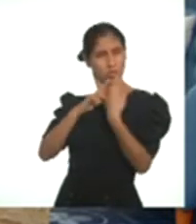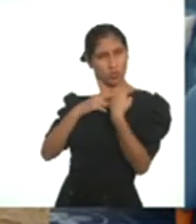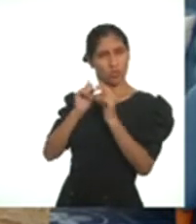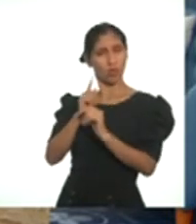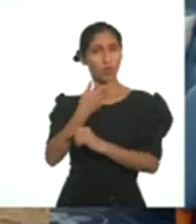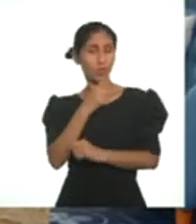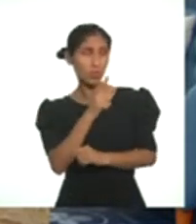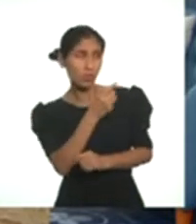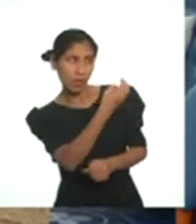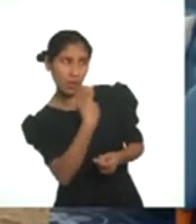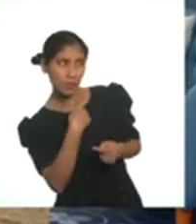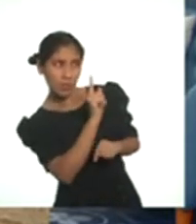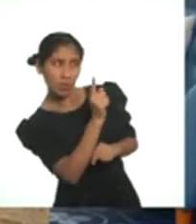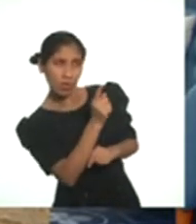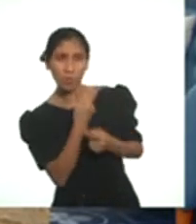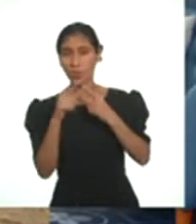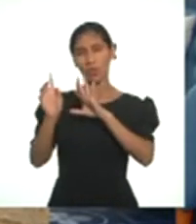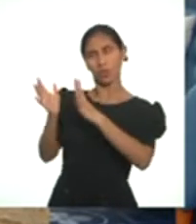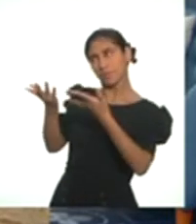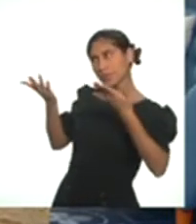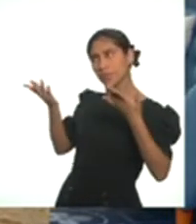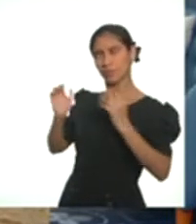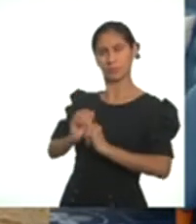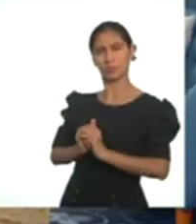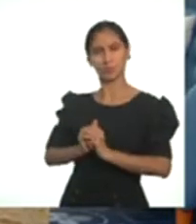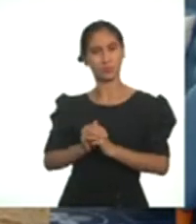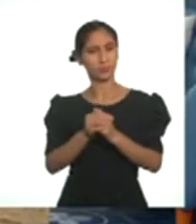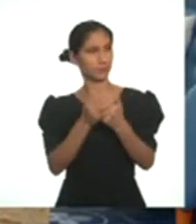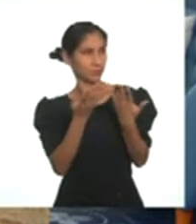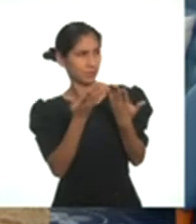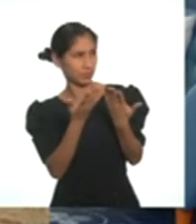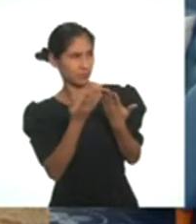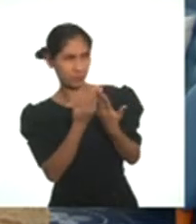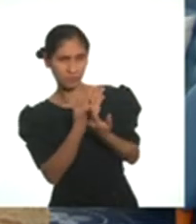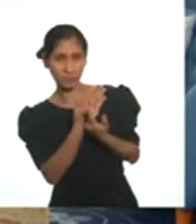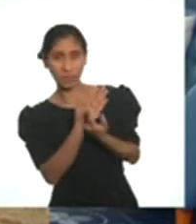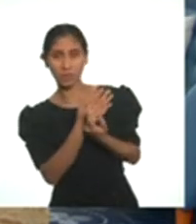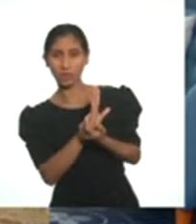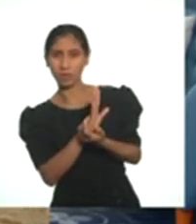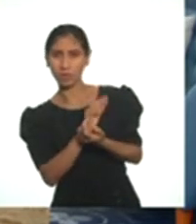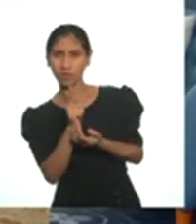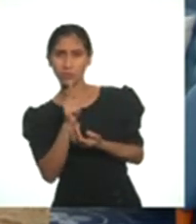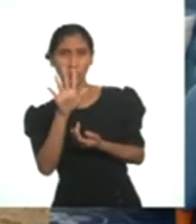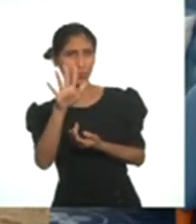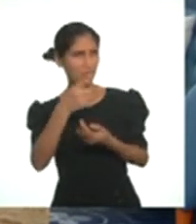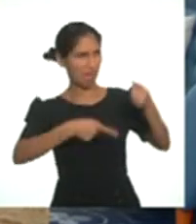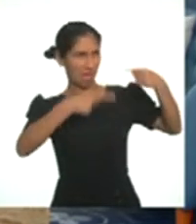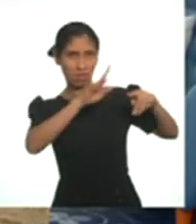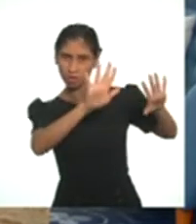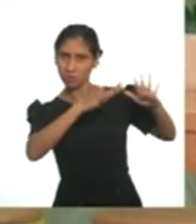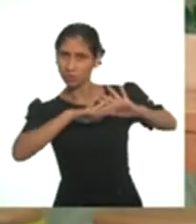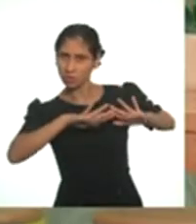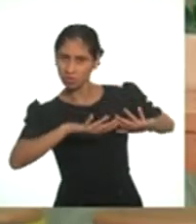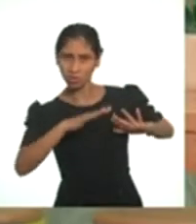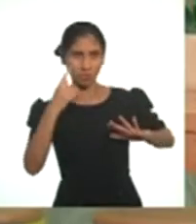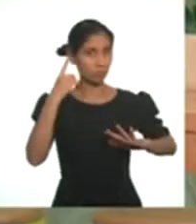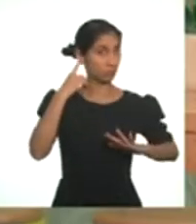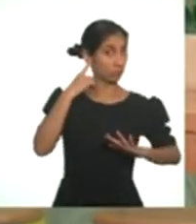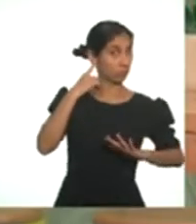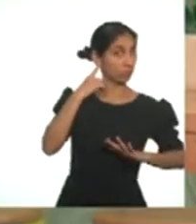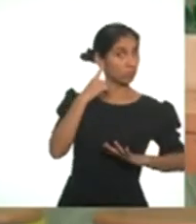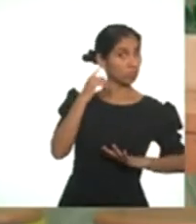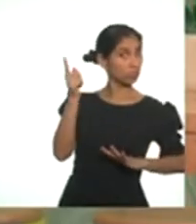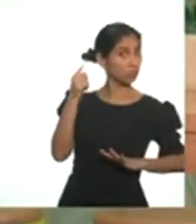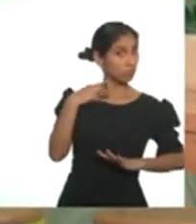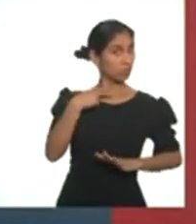culpa. Pero no me puedes echar la culpa a porque habíamos quedado en algo, pues... ¿Qué tal si dejan de pelear? ¿Escuchaste